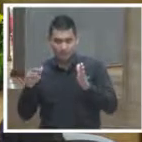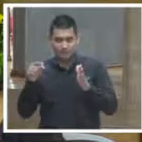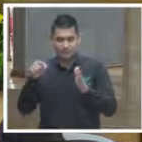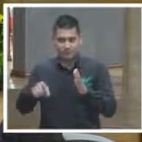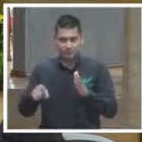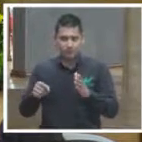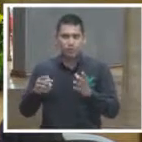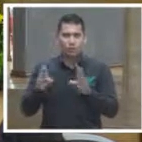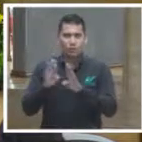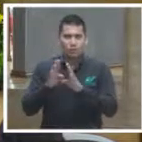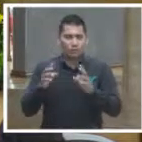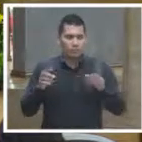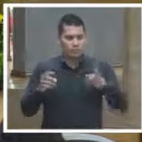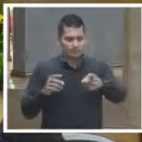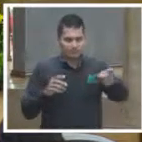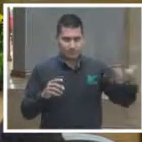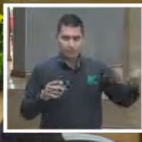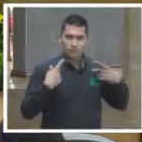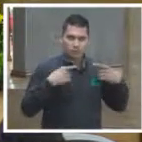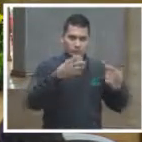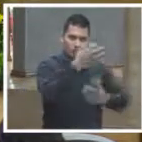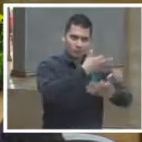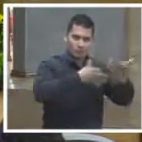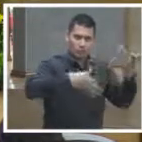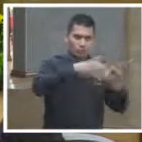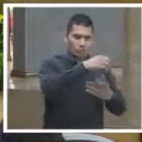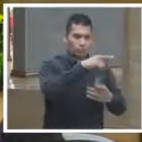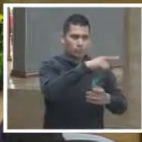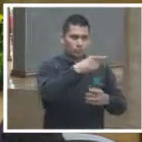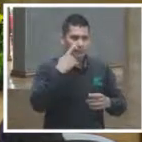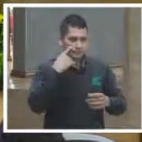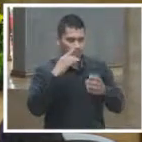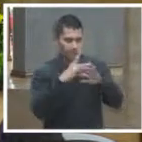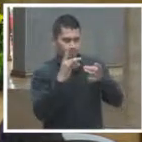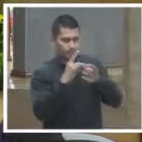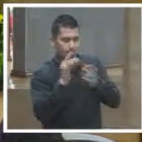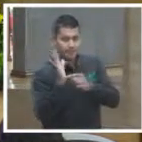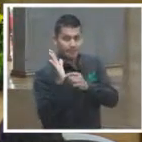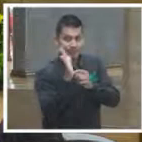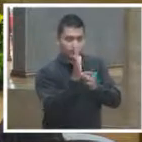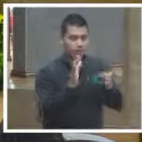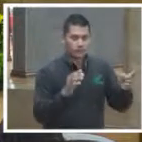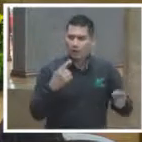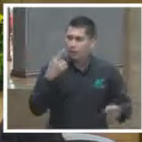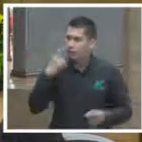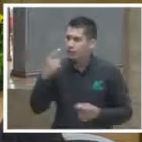para que la ciudadanía tome las mejores decisiones con esa información